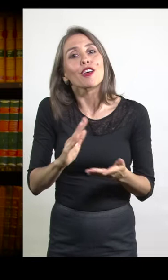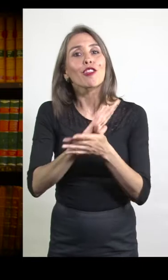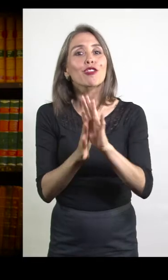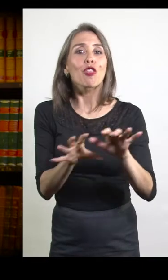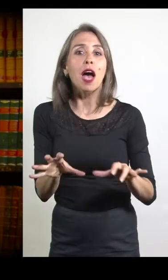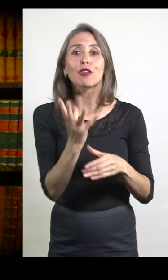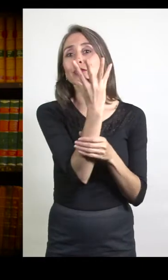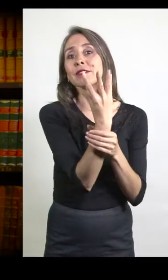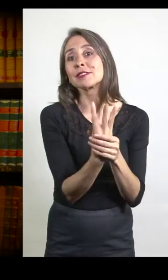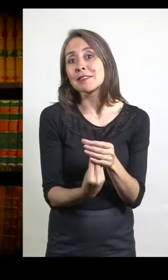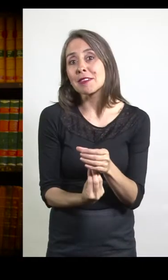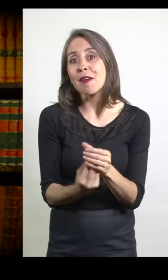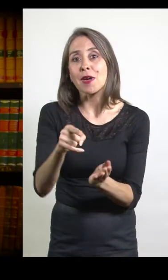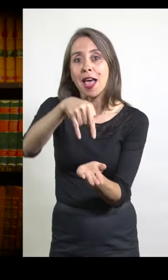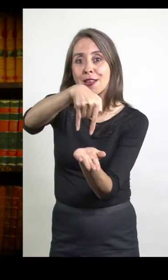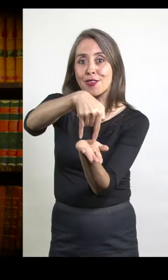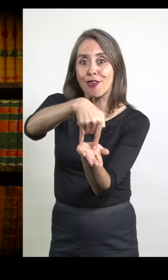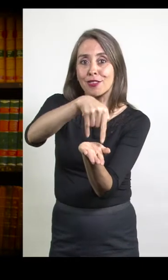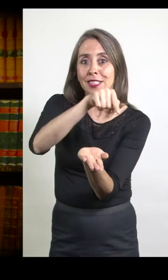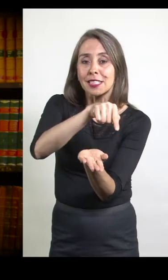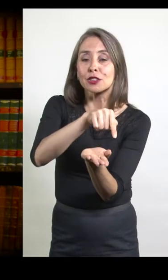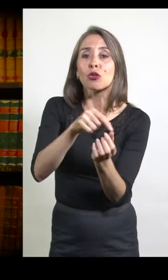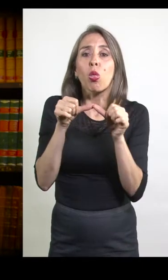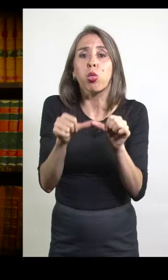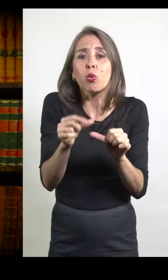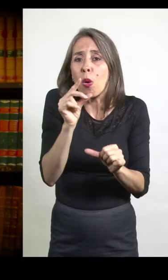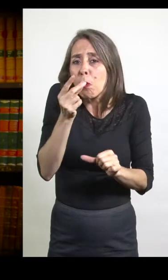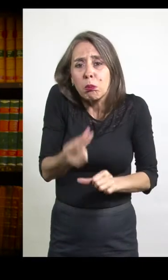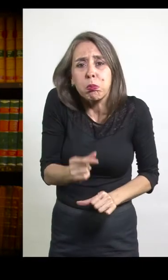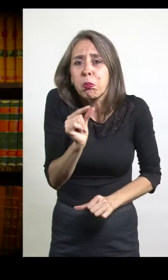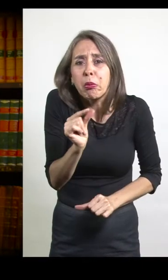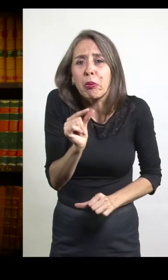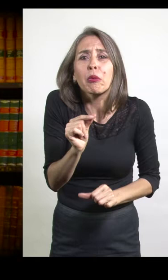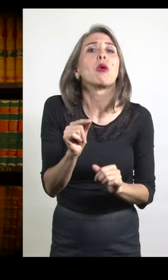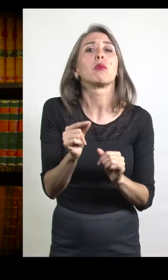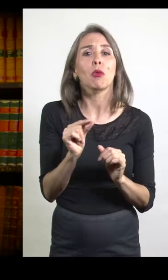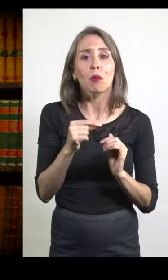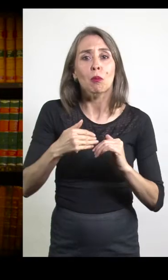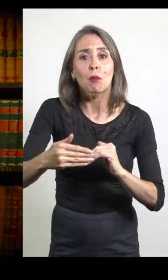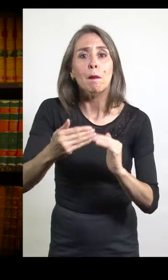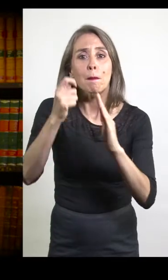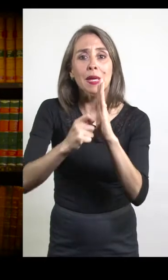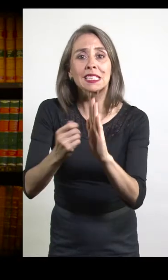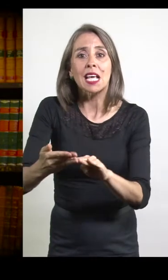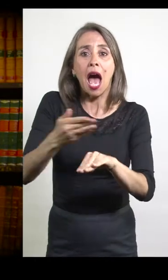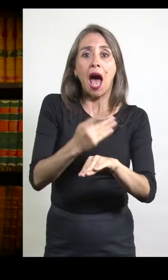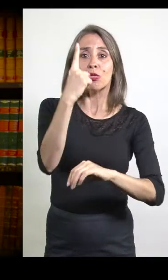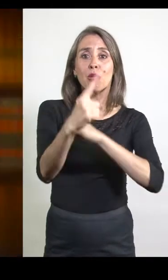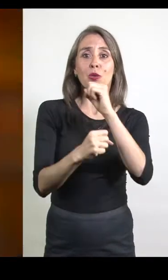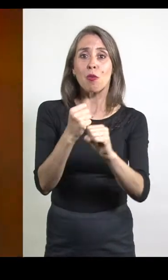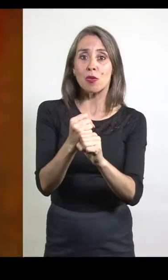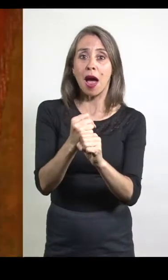como todas las cosas terminan, este Congreso duró bastante poco porque fue disuelto a los pocos meses antes de cumplir un año de